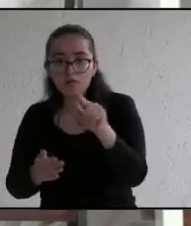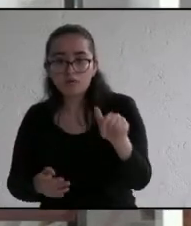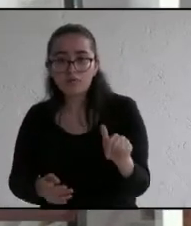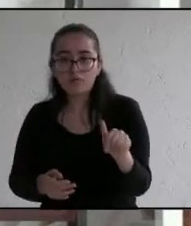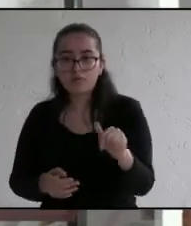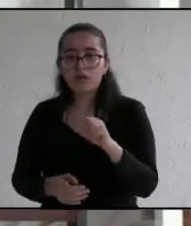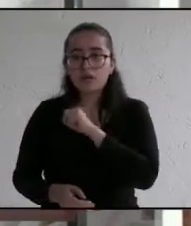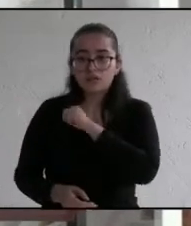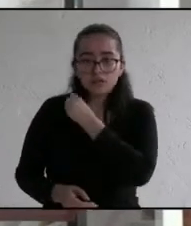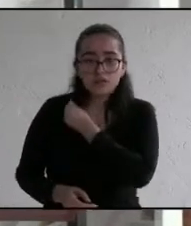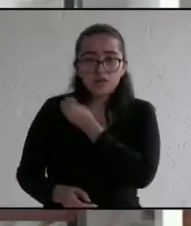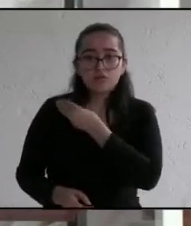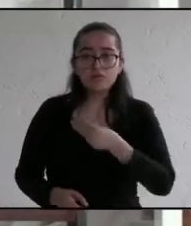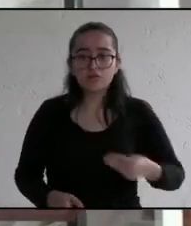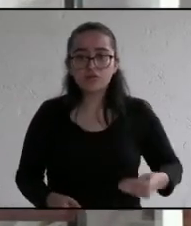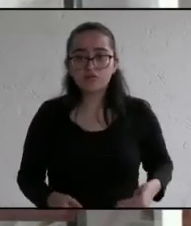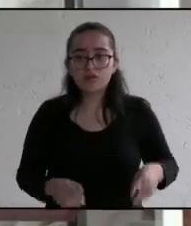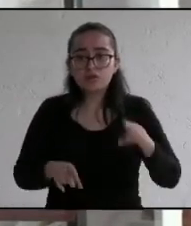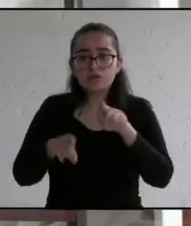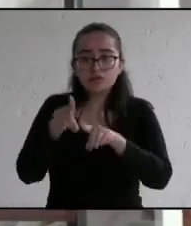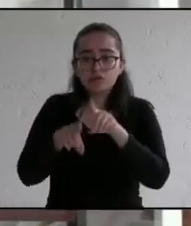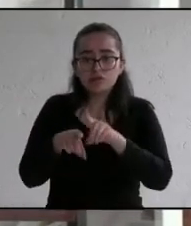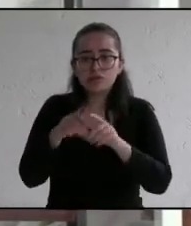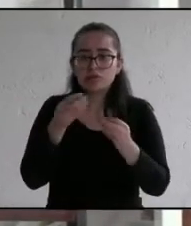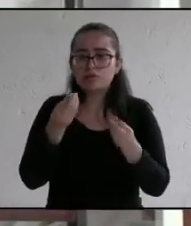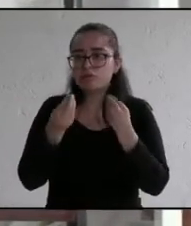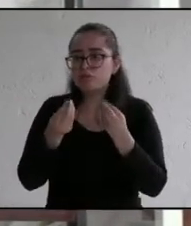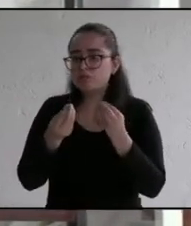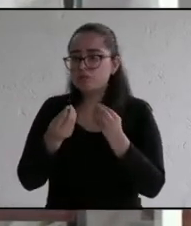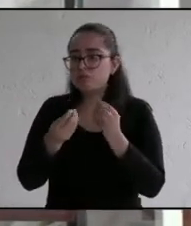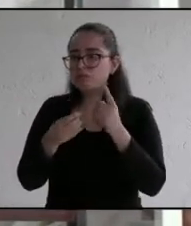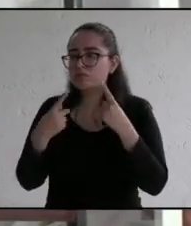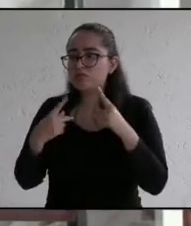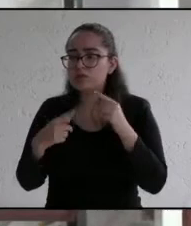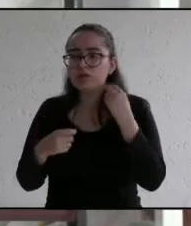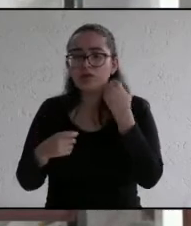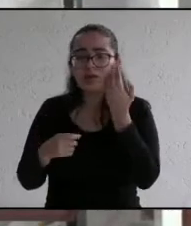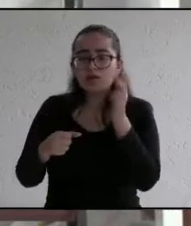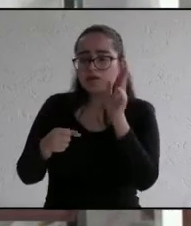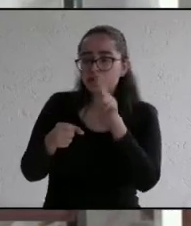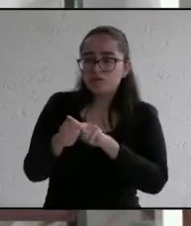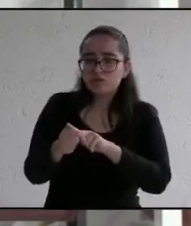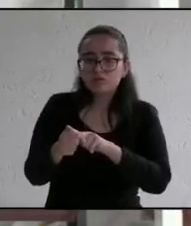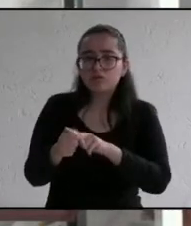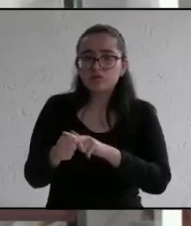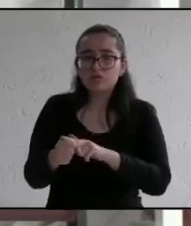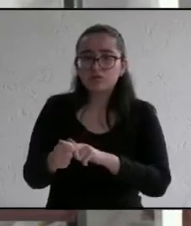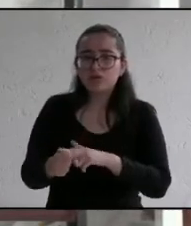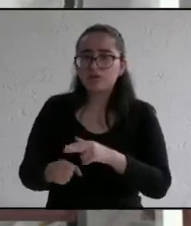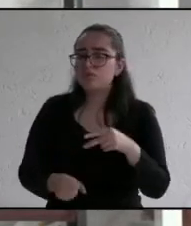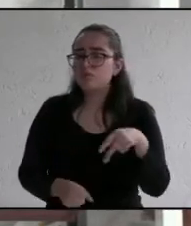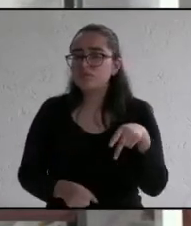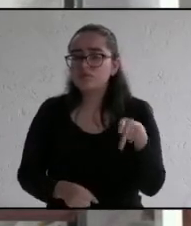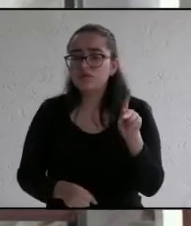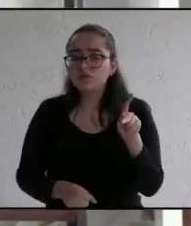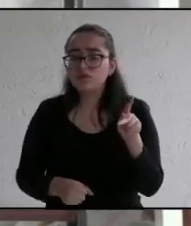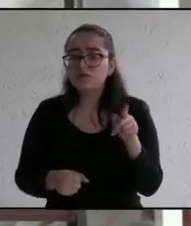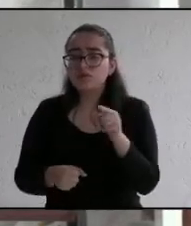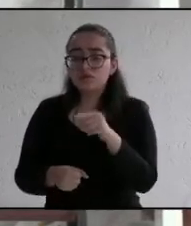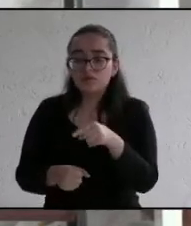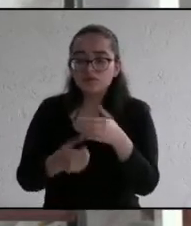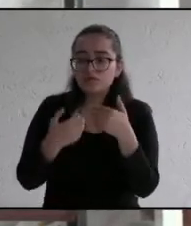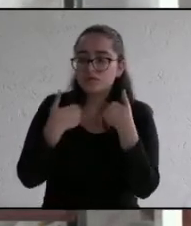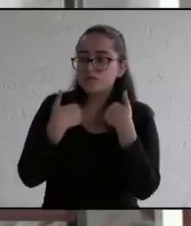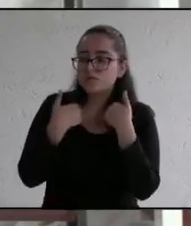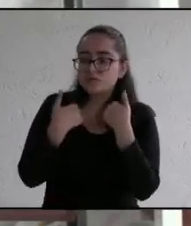municipal entendemos mucha gente quiere el hospital tan deseado pero también no entiendo por qué está